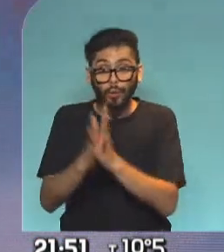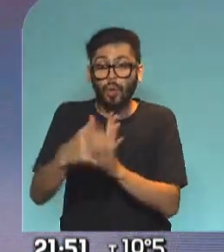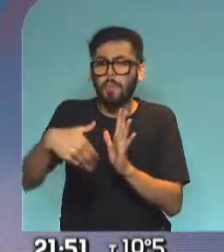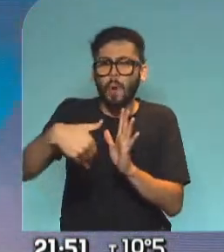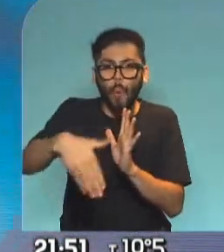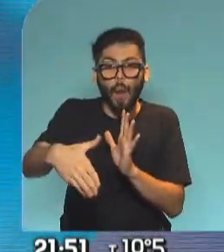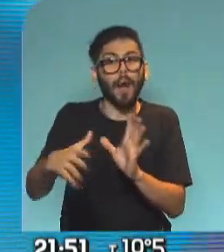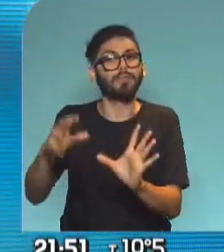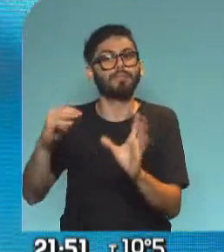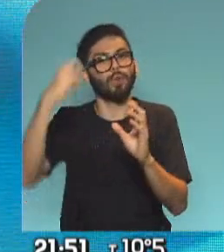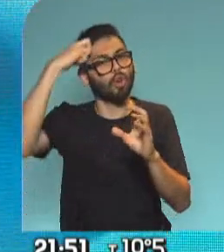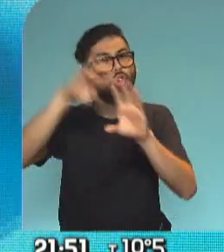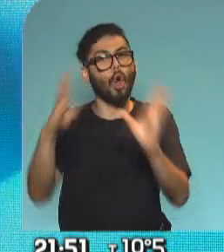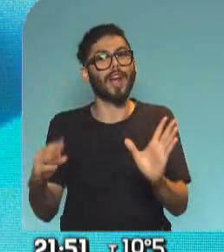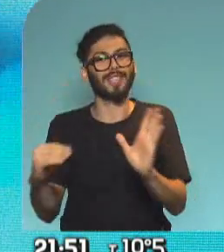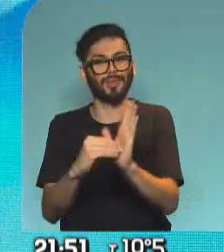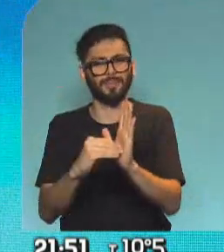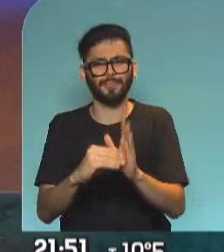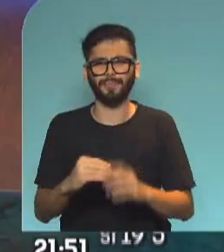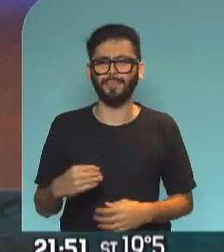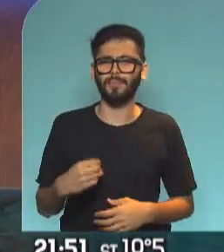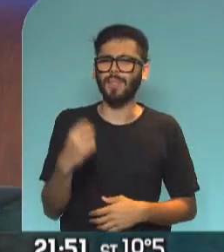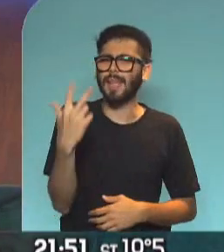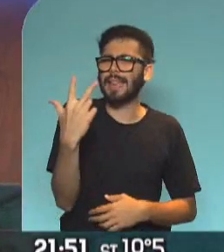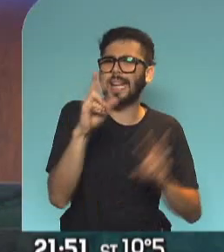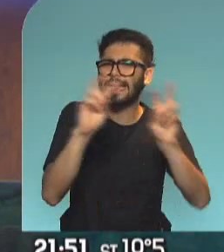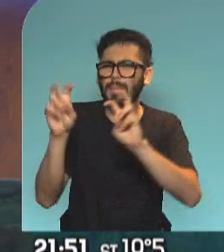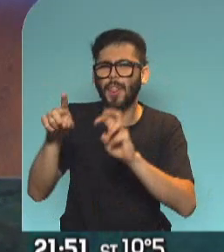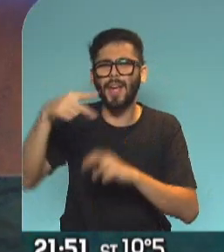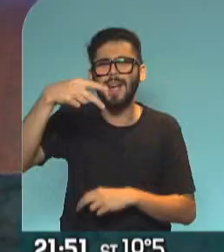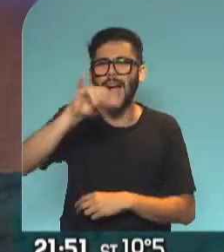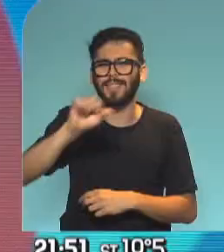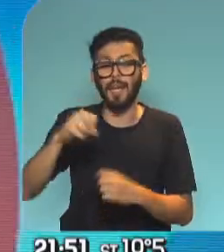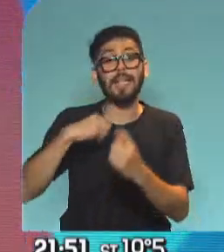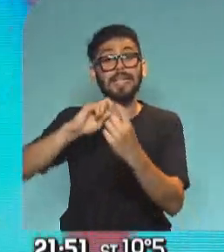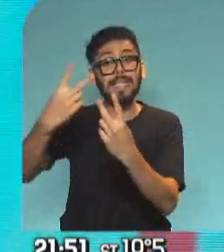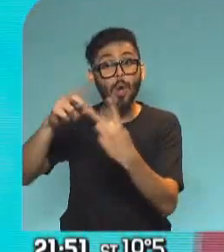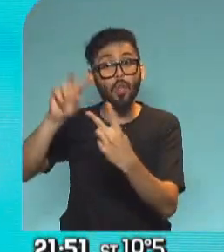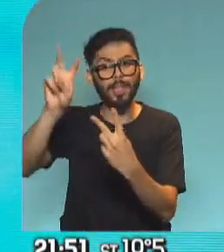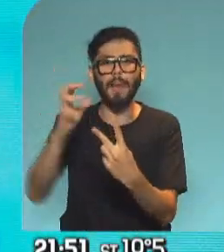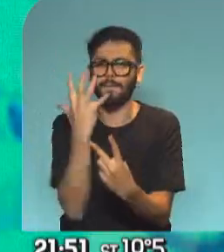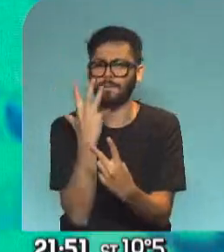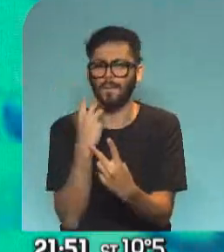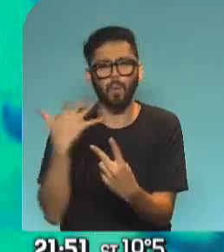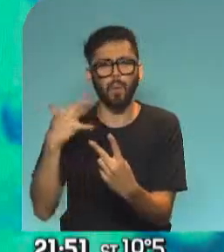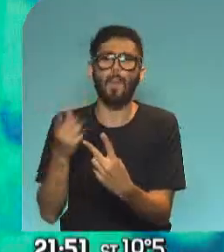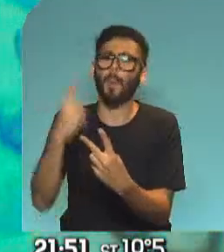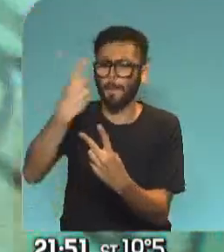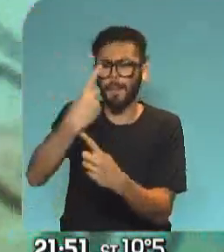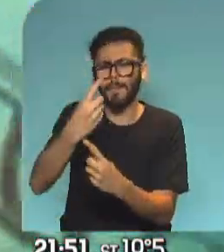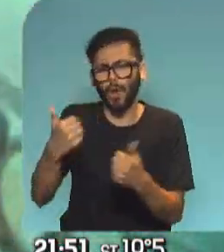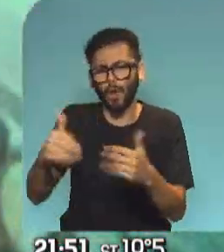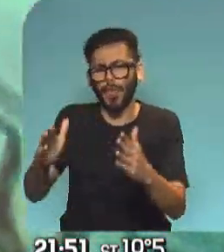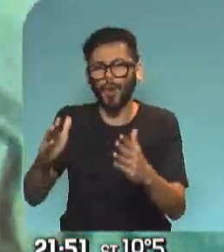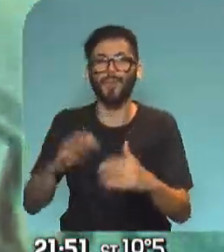Tres temas de NASA como para empezar a despedirnos. Ya te dije que me interesa más el segundo, pero te dejo arrancar por el primero. Sí, exactamente. Y bueno, lo